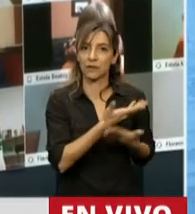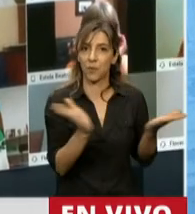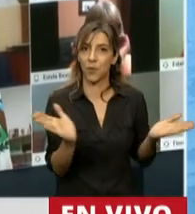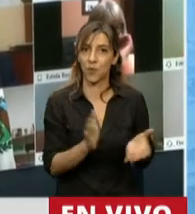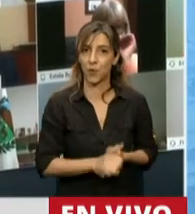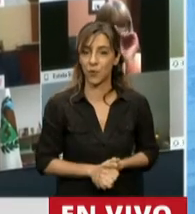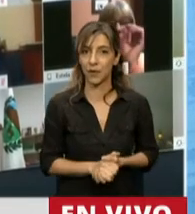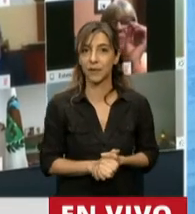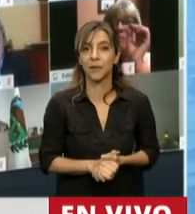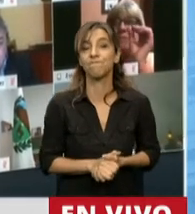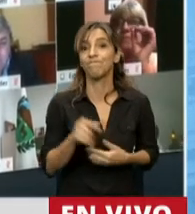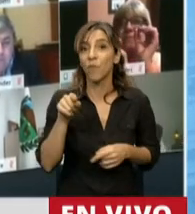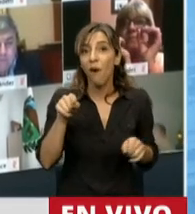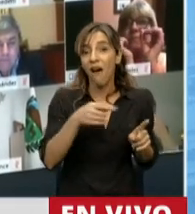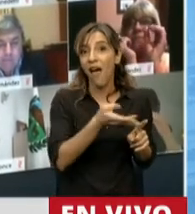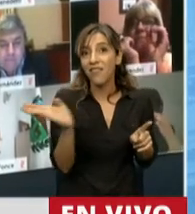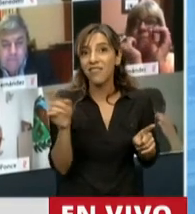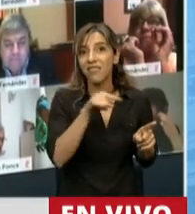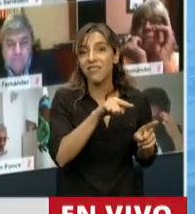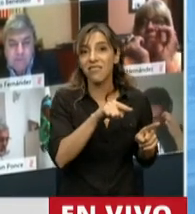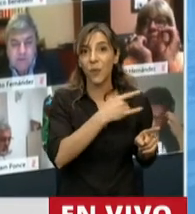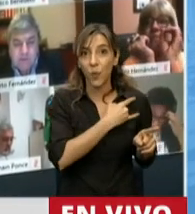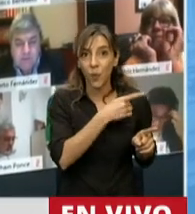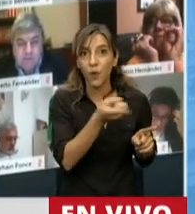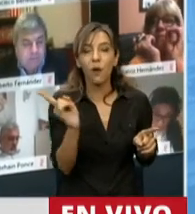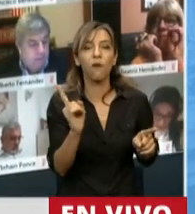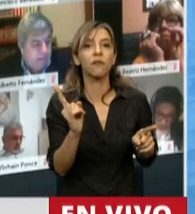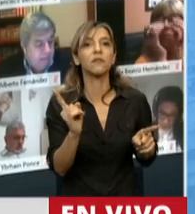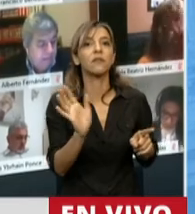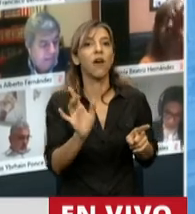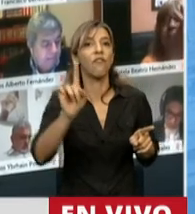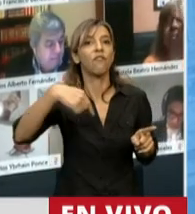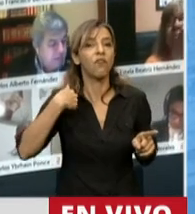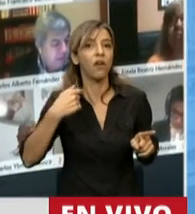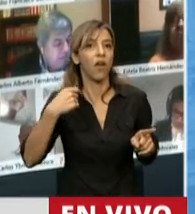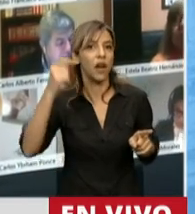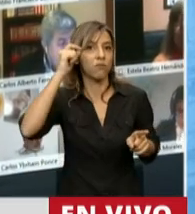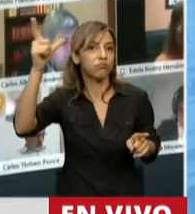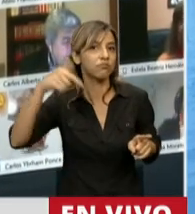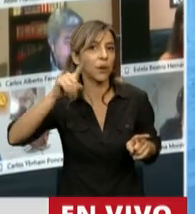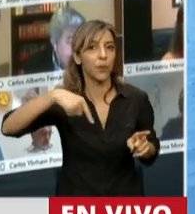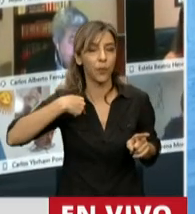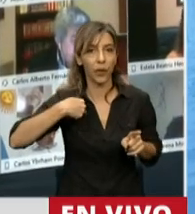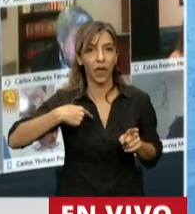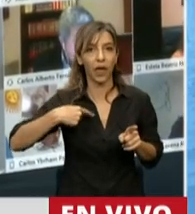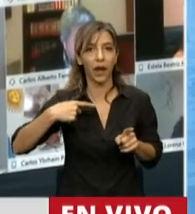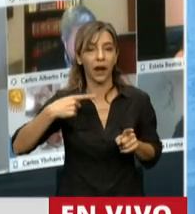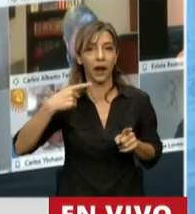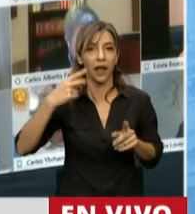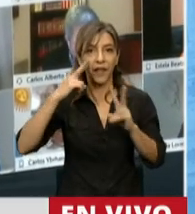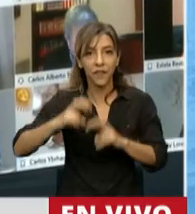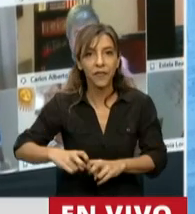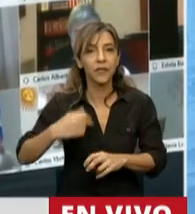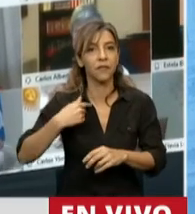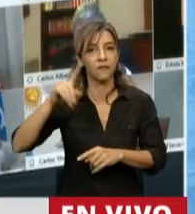desde donde nosotros tenemos que esperar las ideas, esperar el conocimiento, pero donde estamos viendo